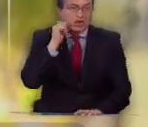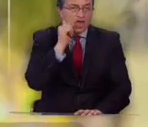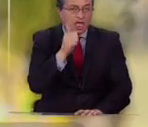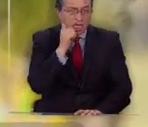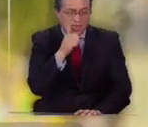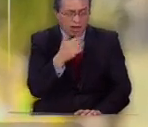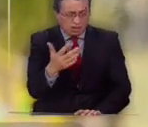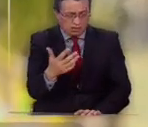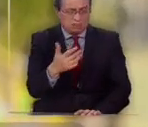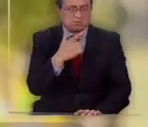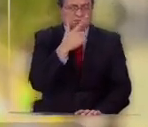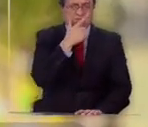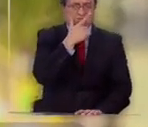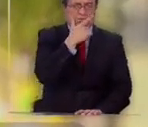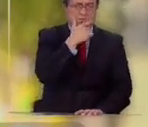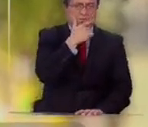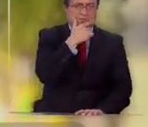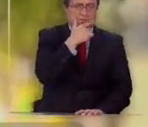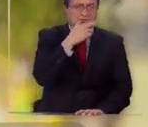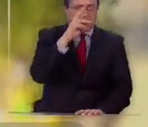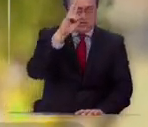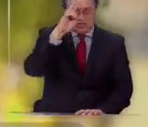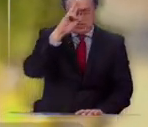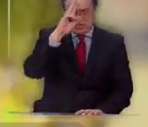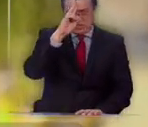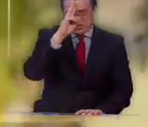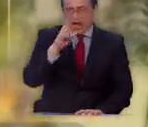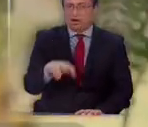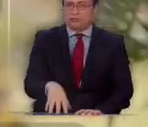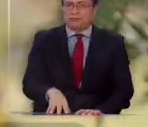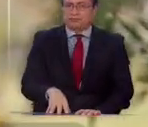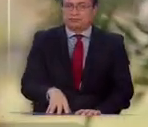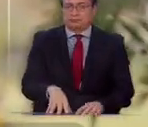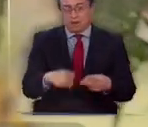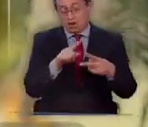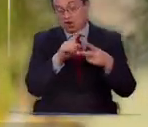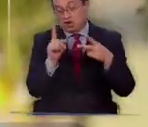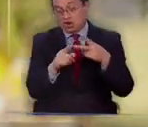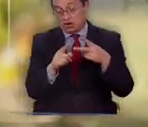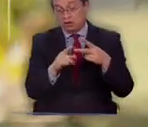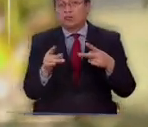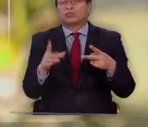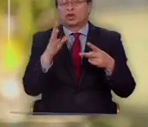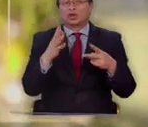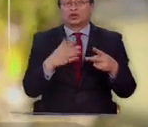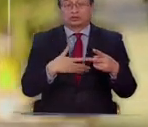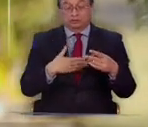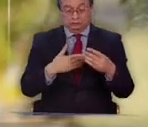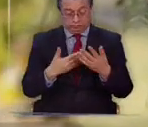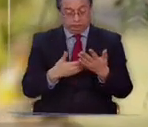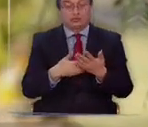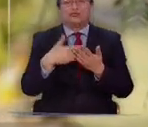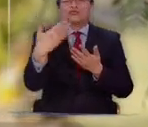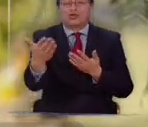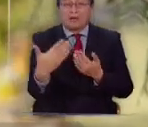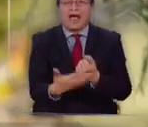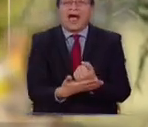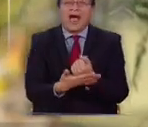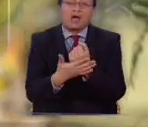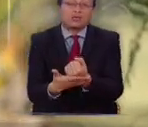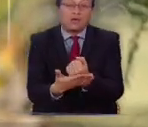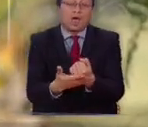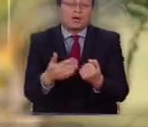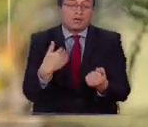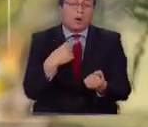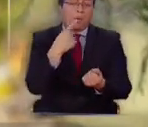días. Punto uno, es como súper poco probable. Punto dos, si yo voy a enviar algo pensando en que voy a ayudar a alguien, primero tengo que